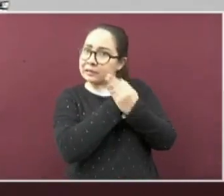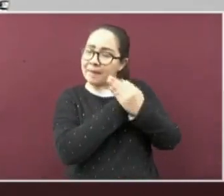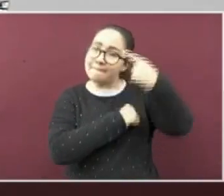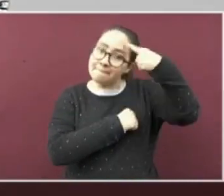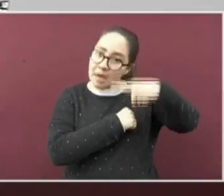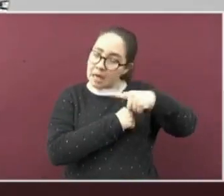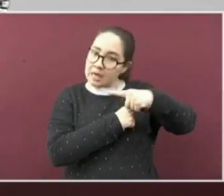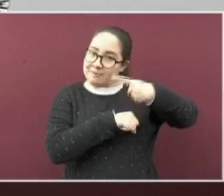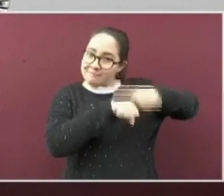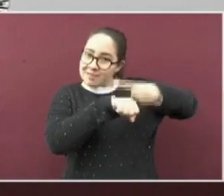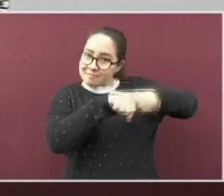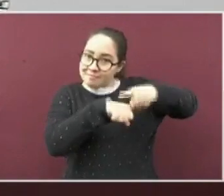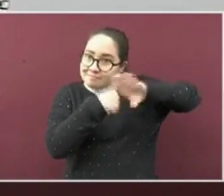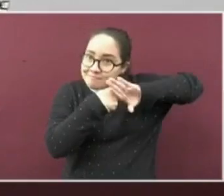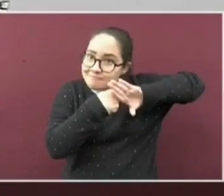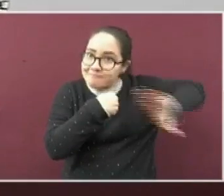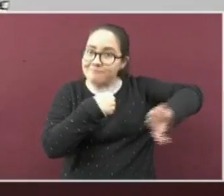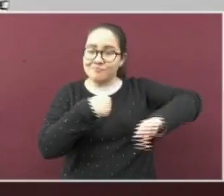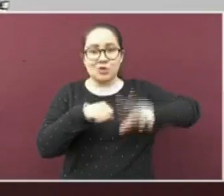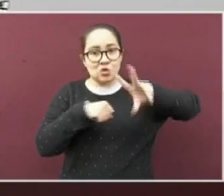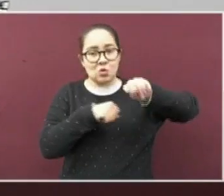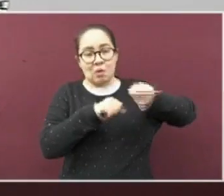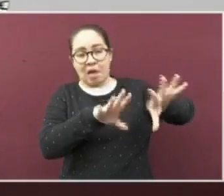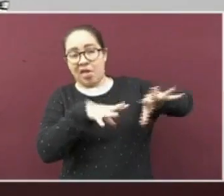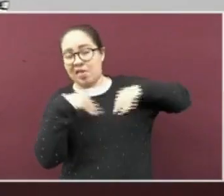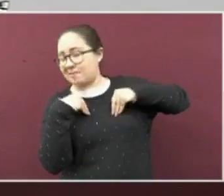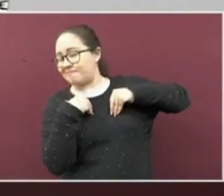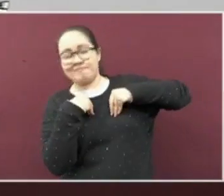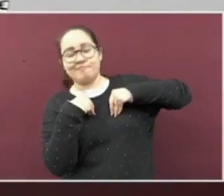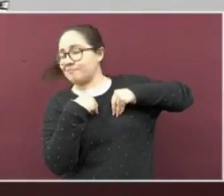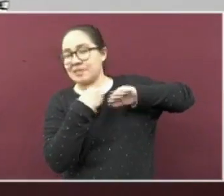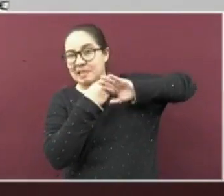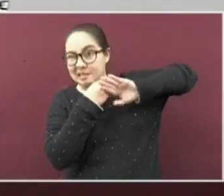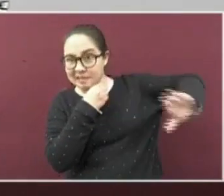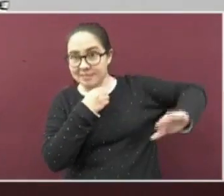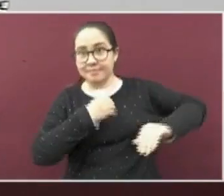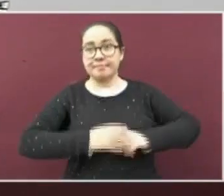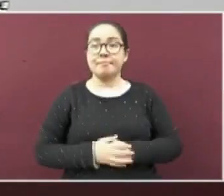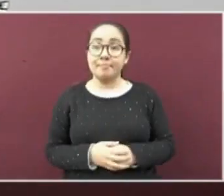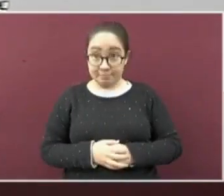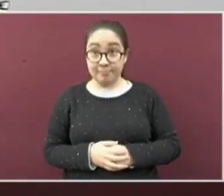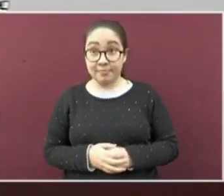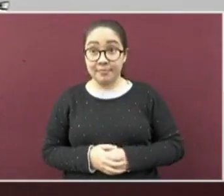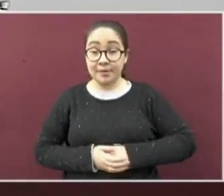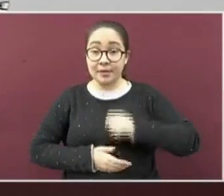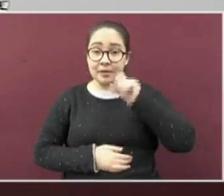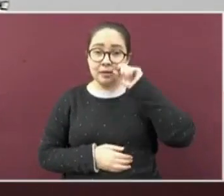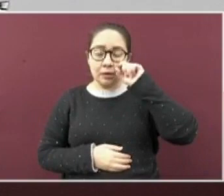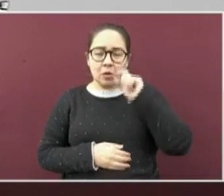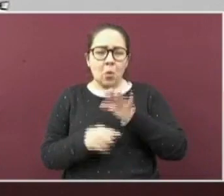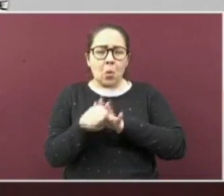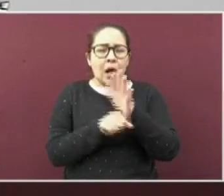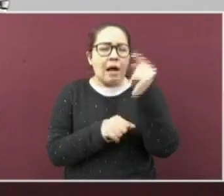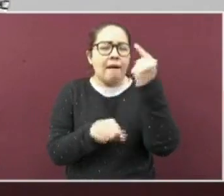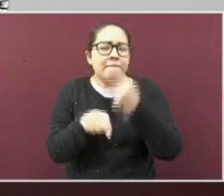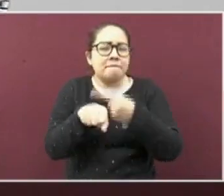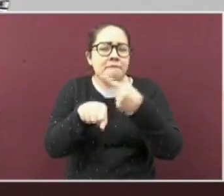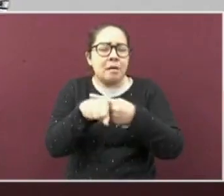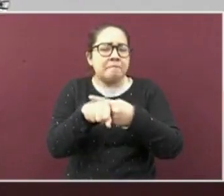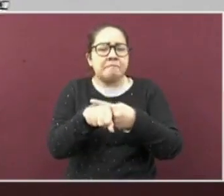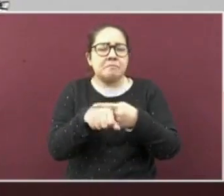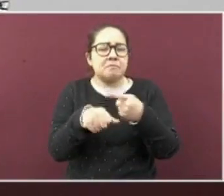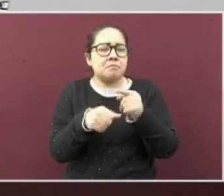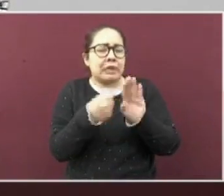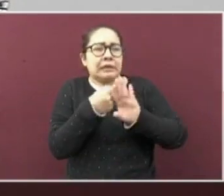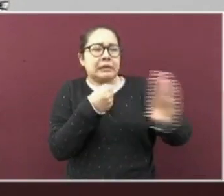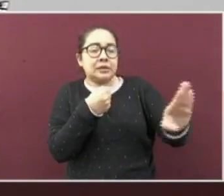prevención y de no contraer enfermedades graves. Entre ellas, como